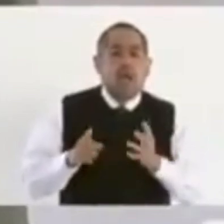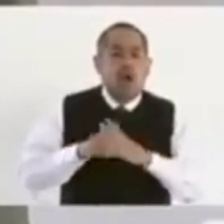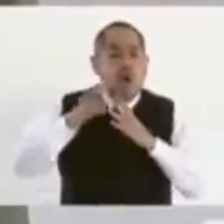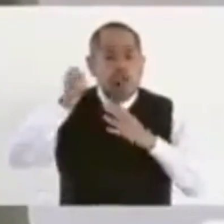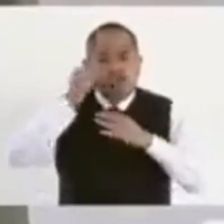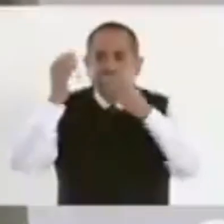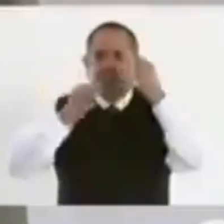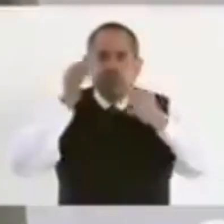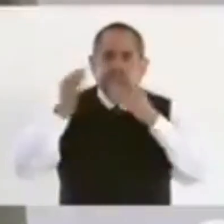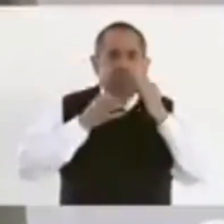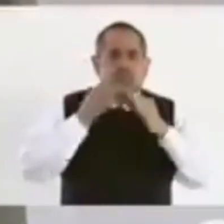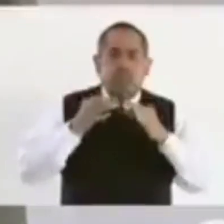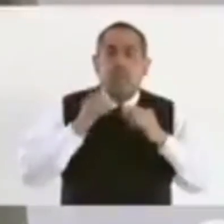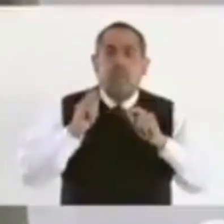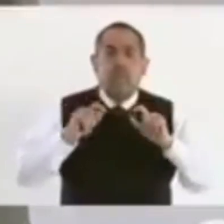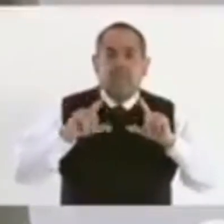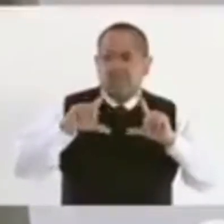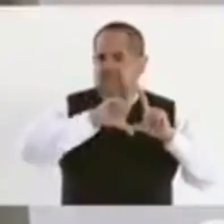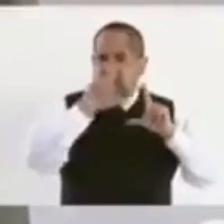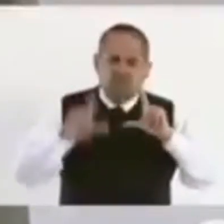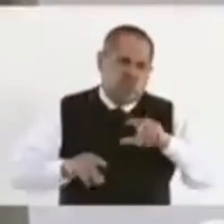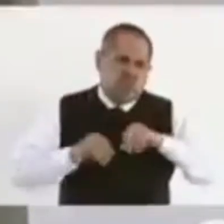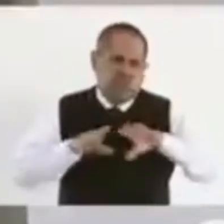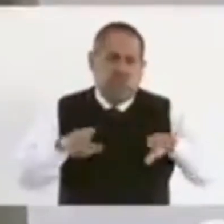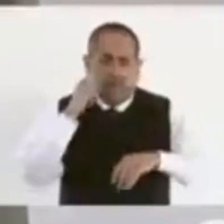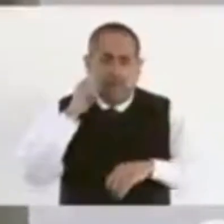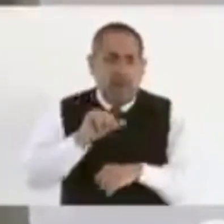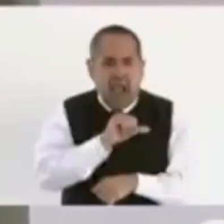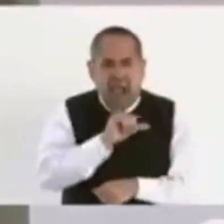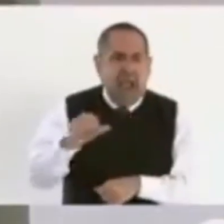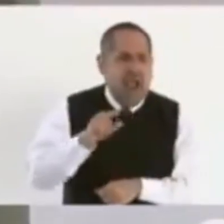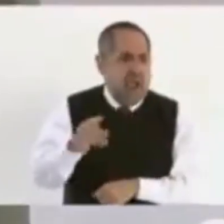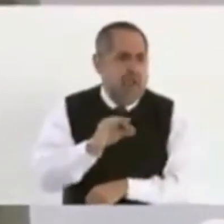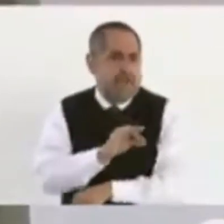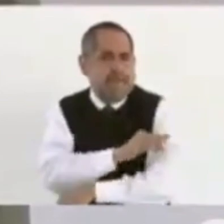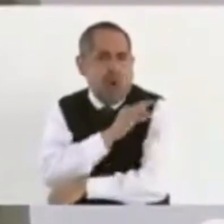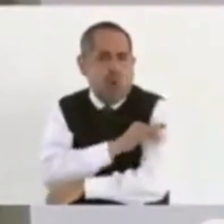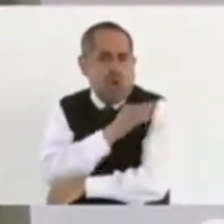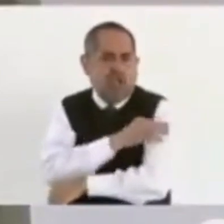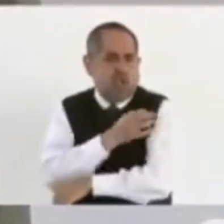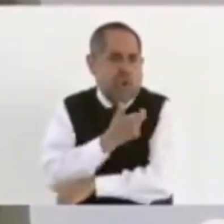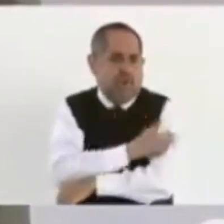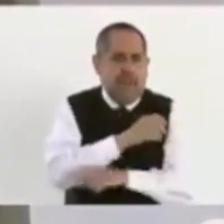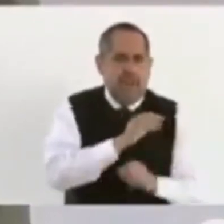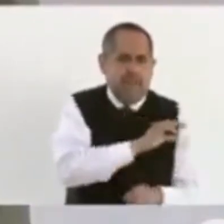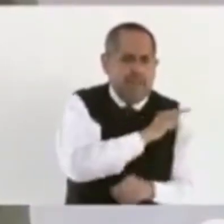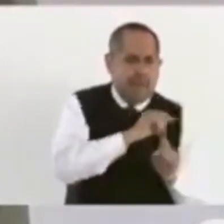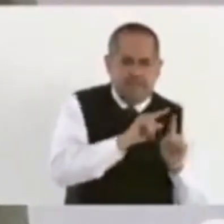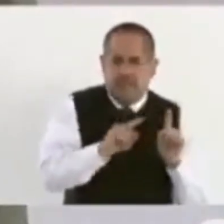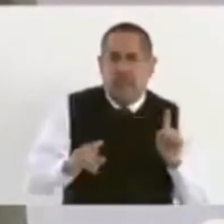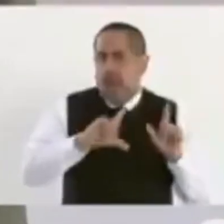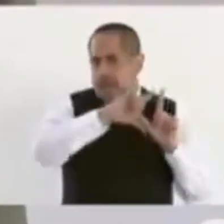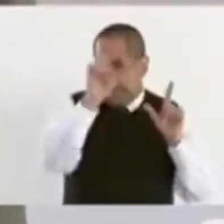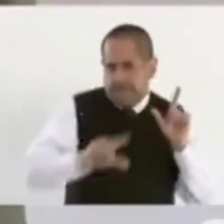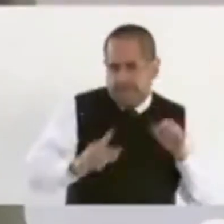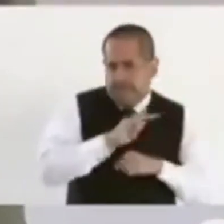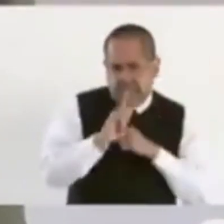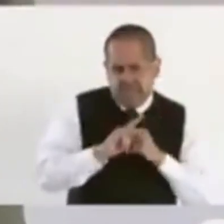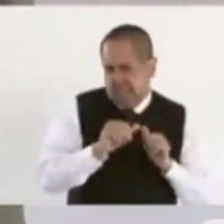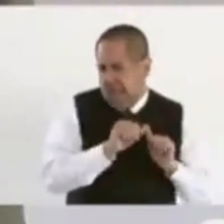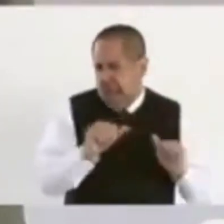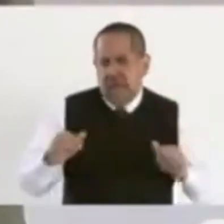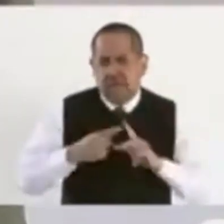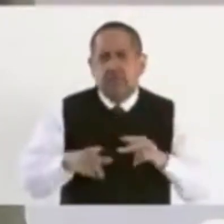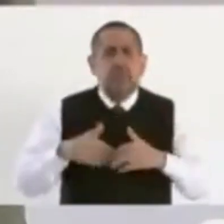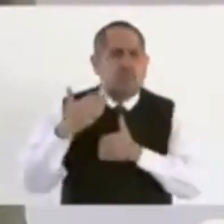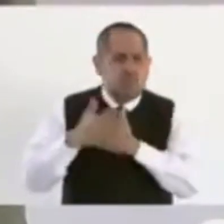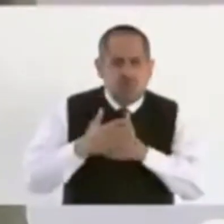Campaña nacional masiva de vacunación en todo el país. Vamos